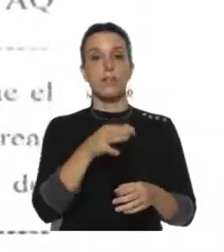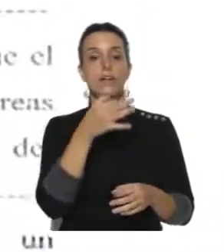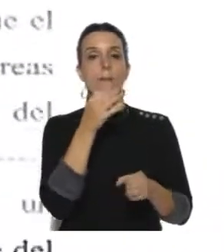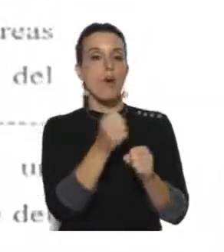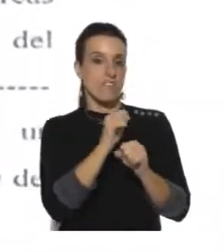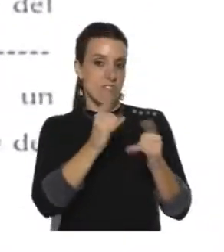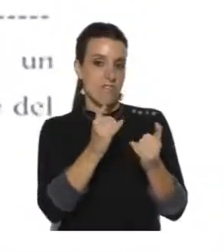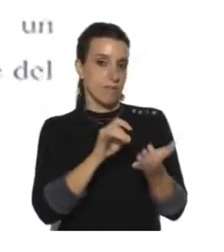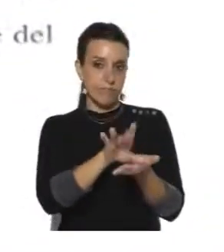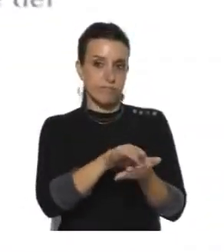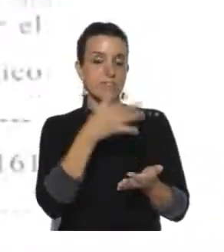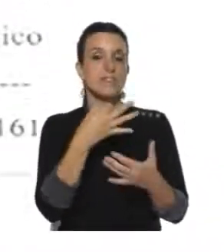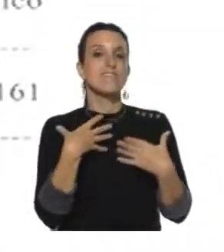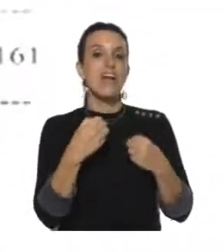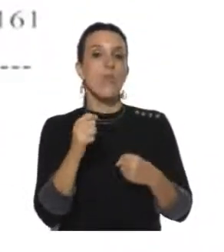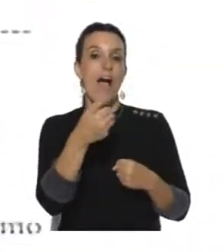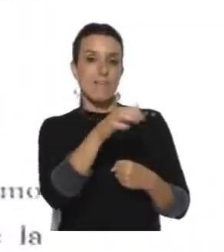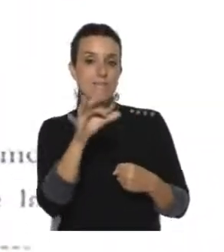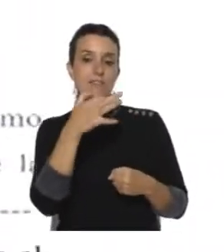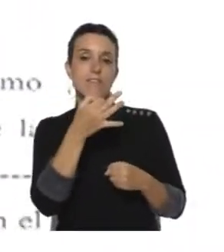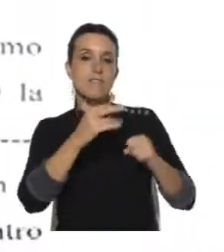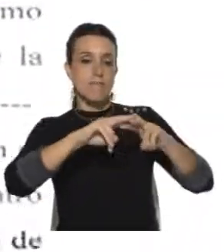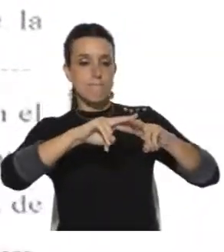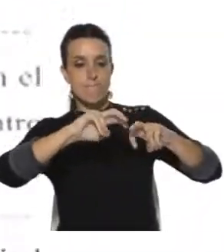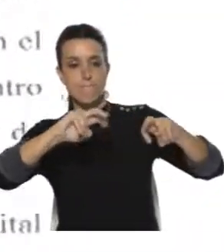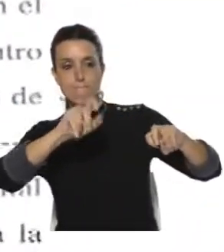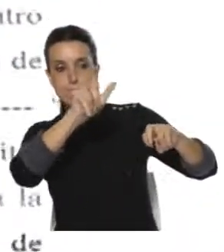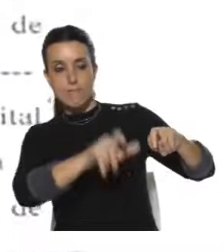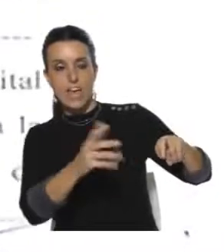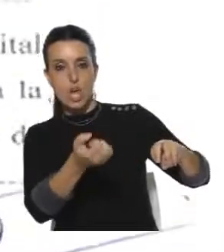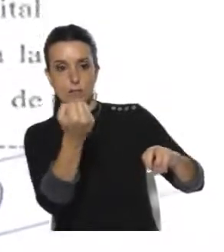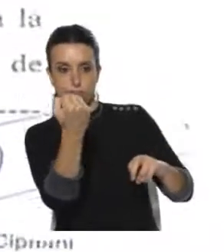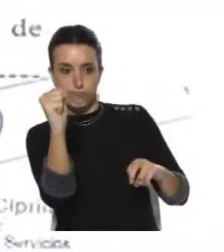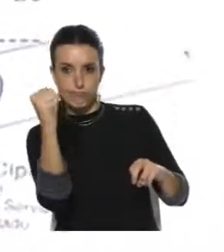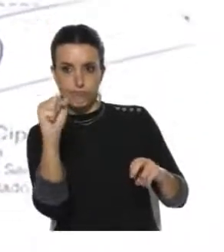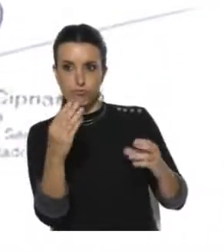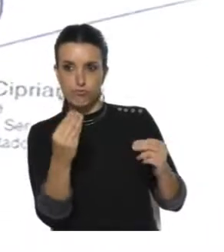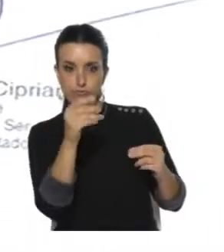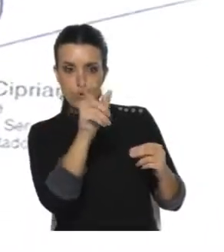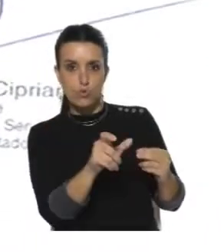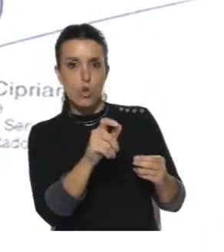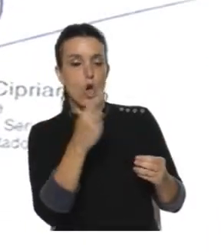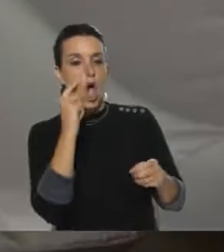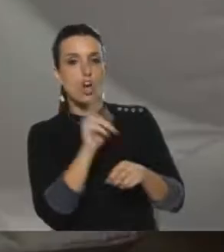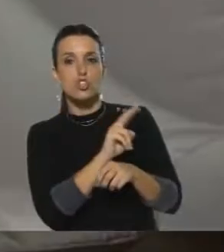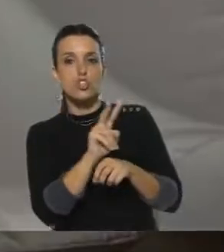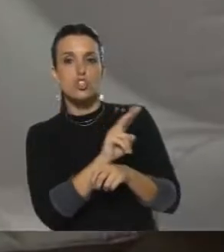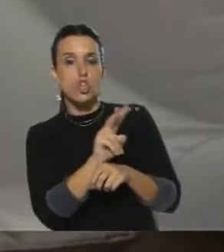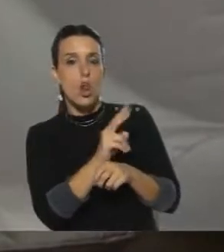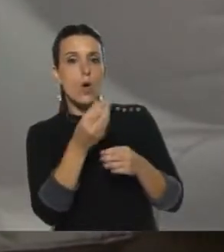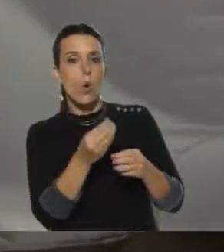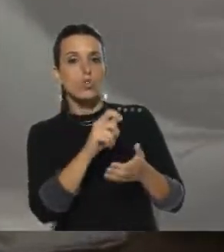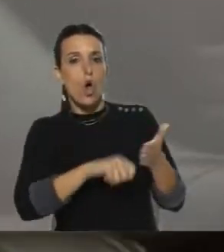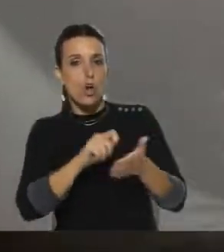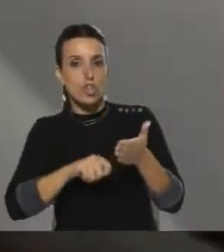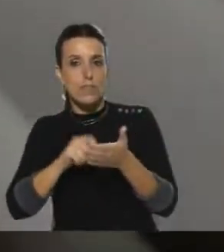la Administración de Servicios de Salud del Estado, tras una investigación administrativa se detectaron irregularidades en los controles de los recursos contratados para